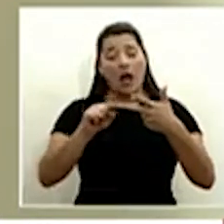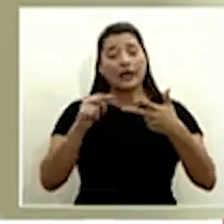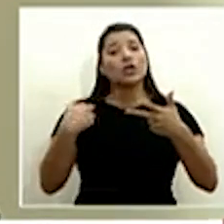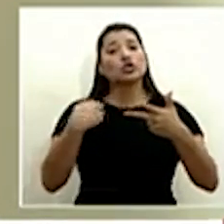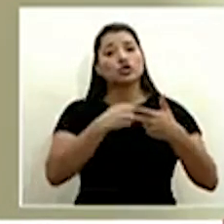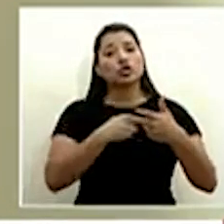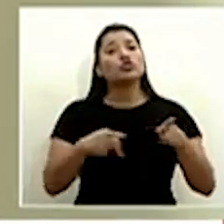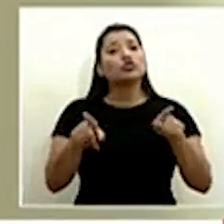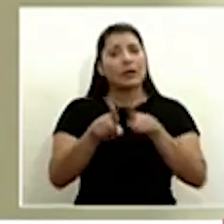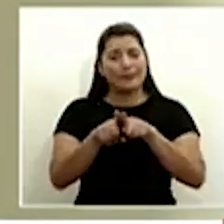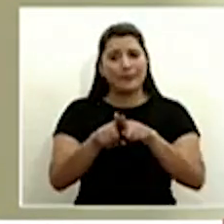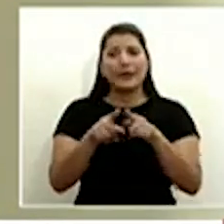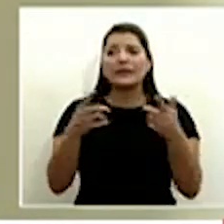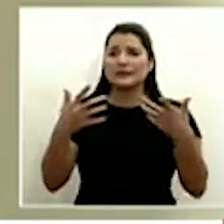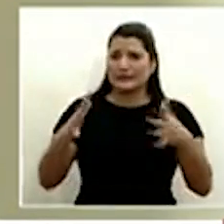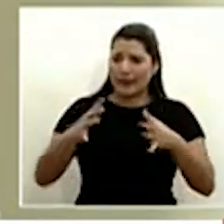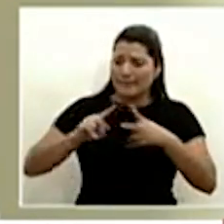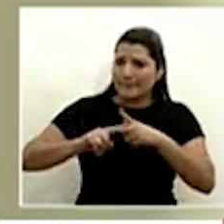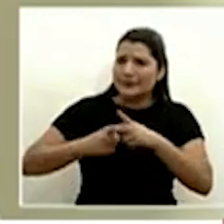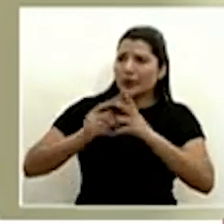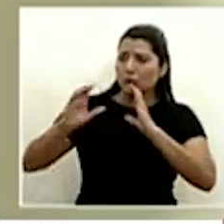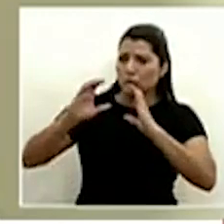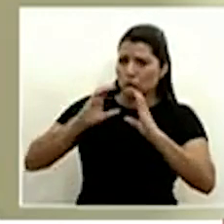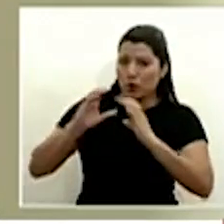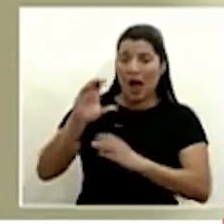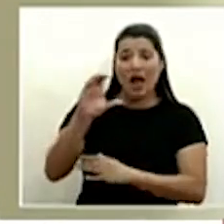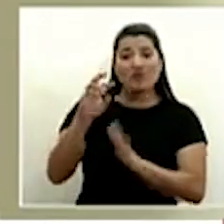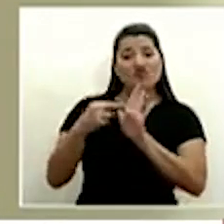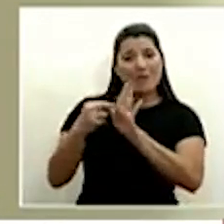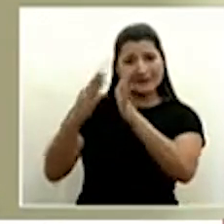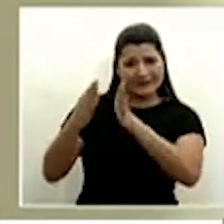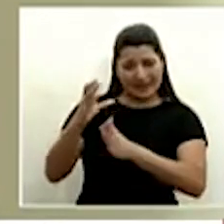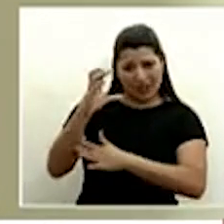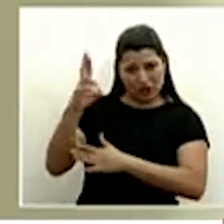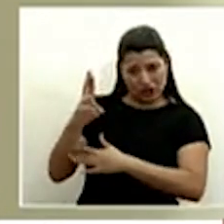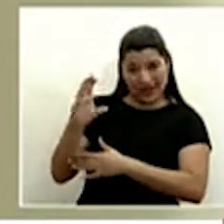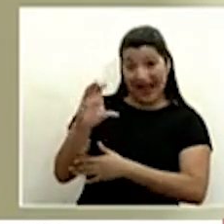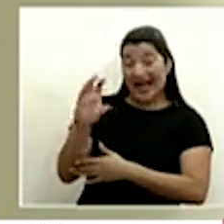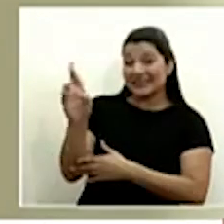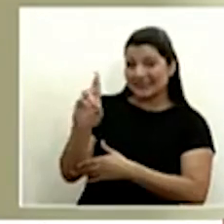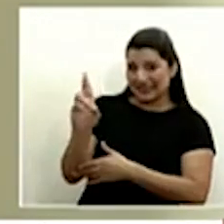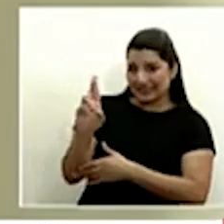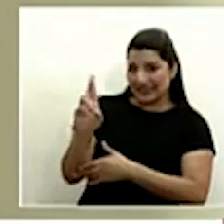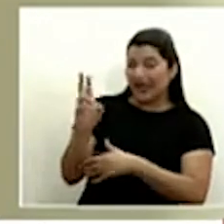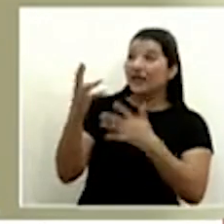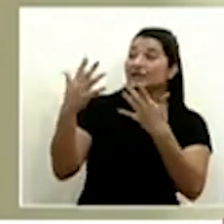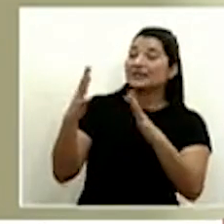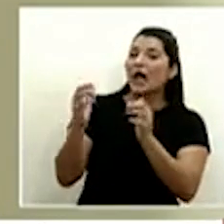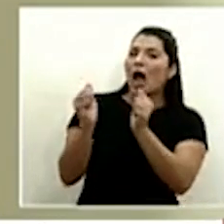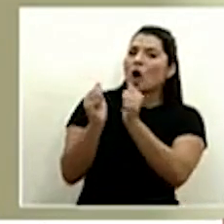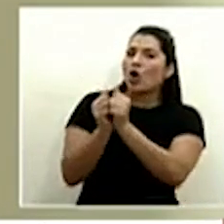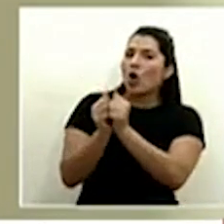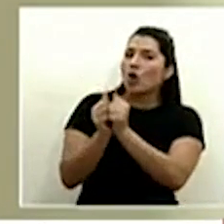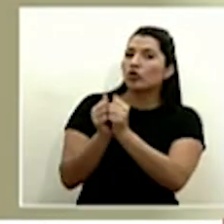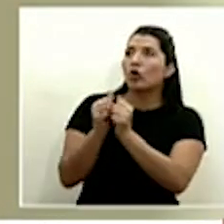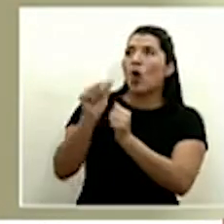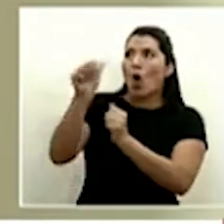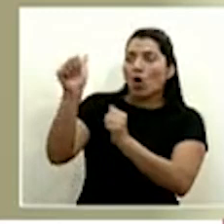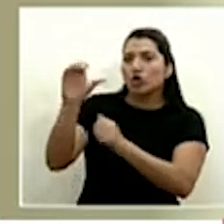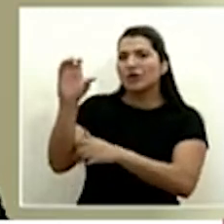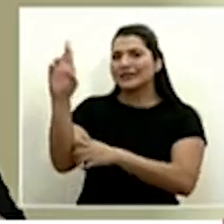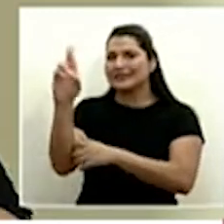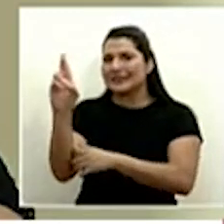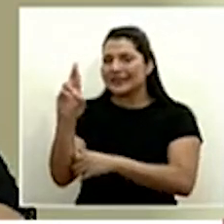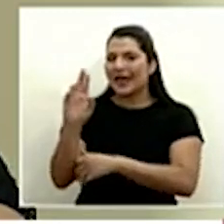accionado el canciller de la república con sus padres con sus colegas y con don Vinicio Cerezo el secretario general